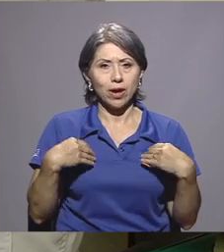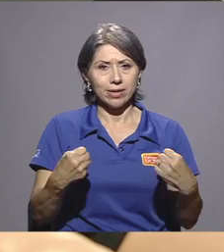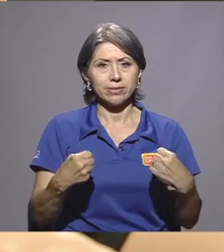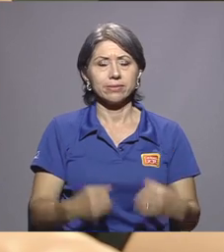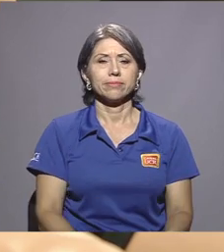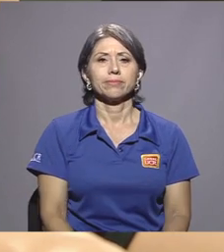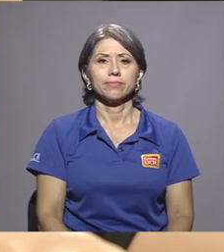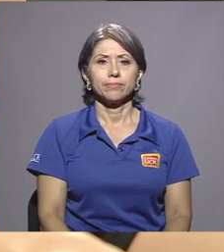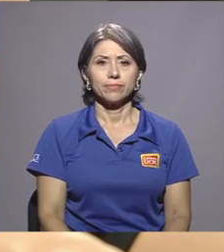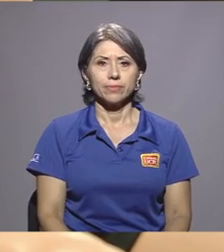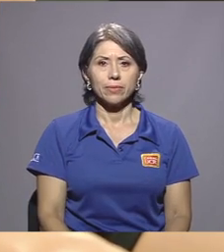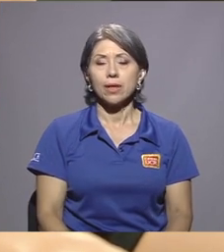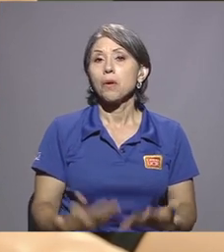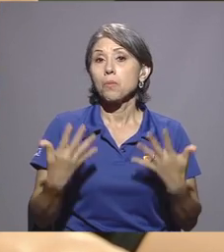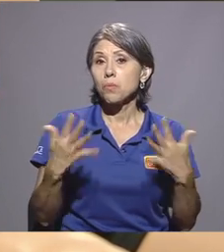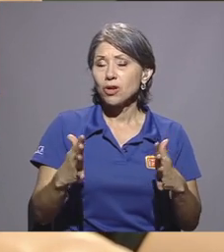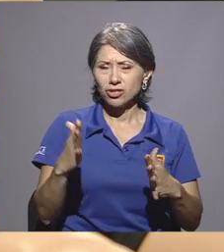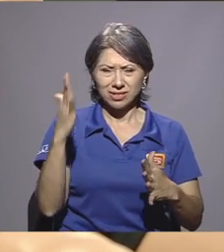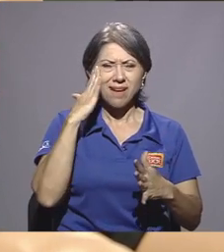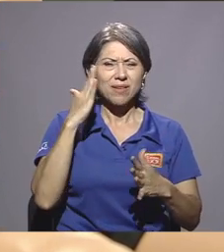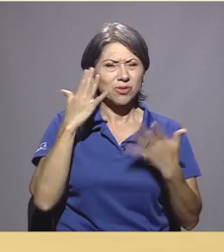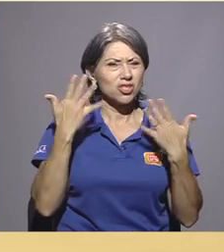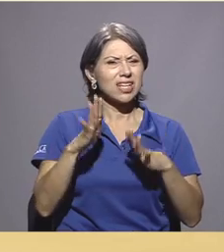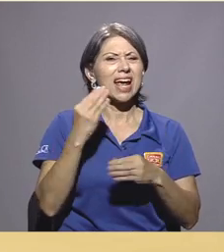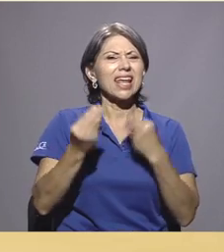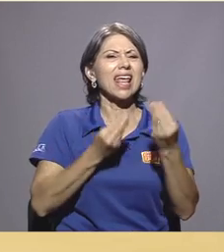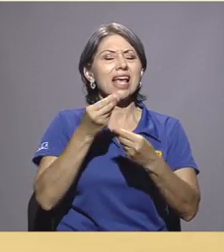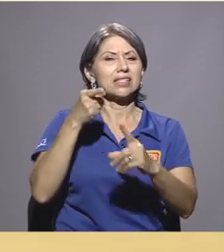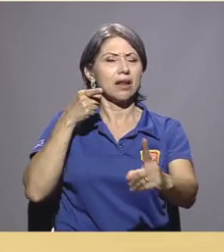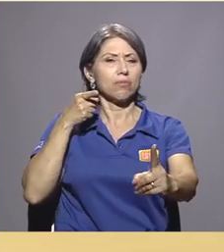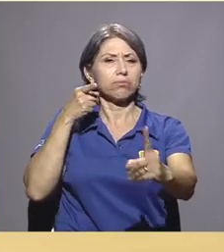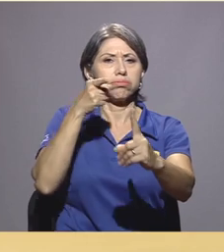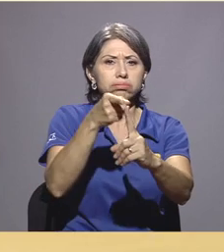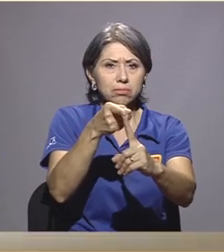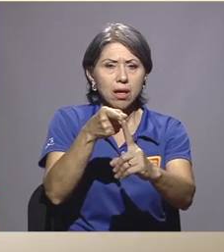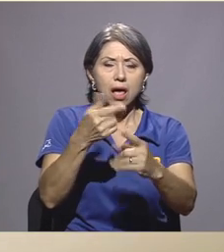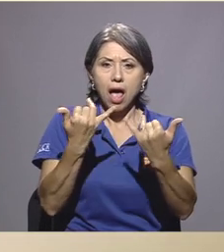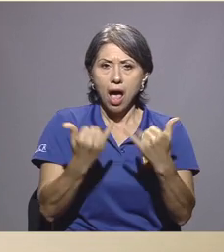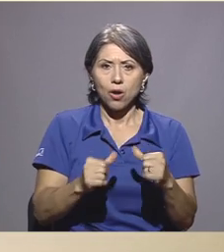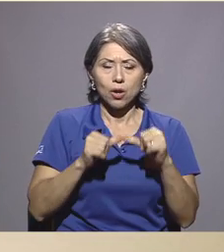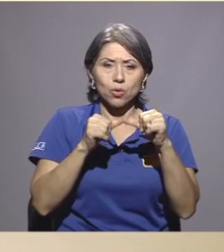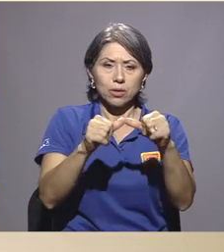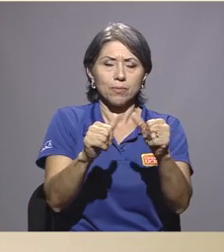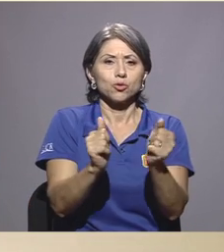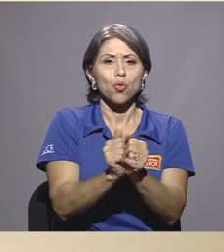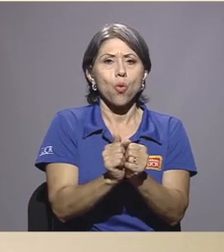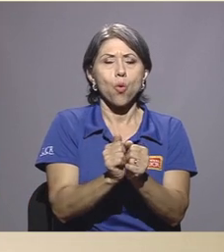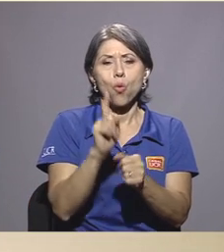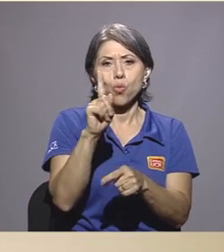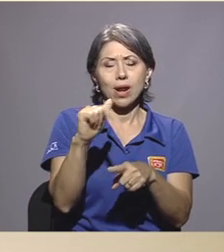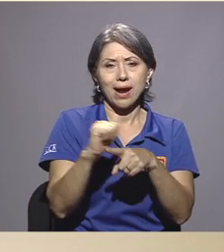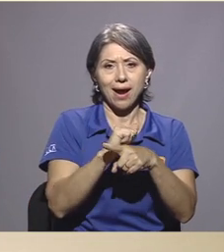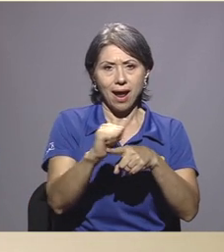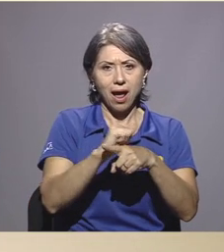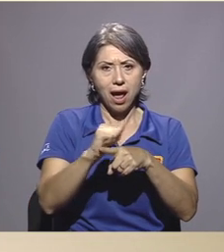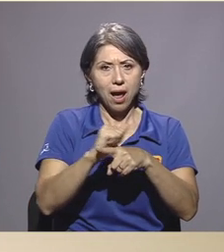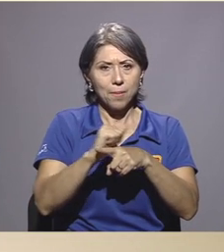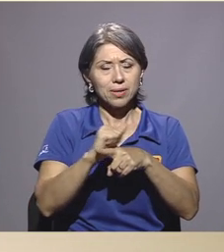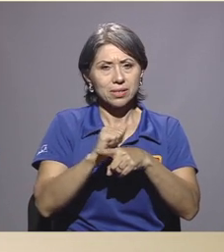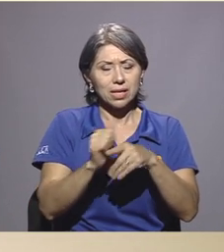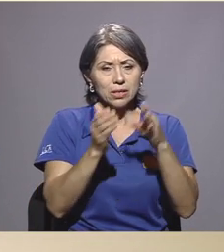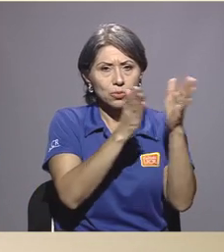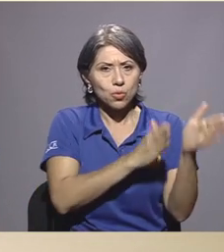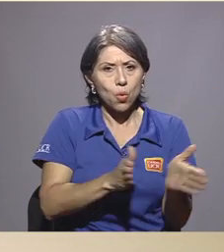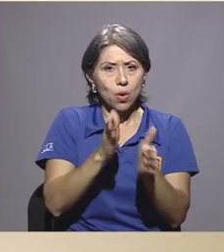salud. La hoja de ruta está muy bien delimitada en este momento. Continuamos con una capacitación que estamos ya